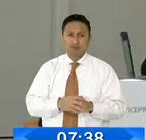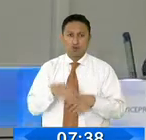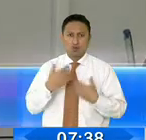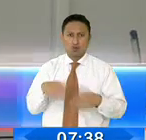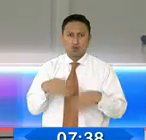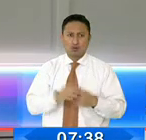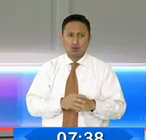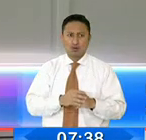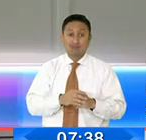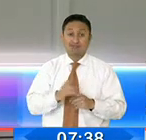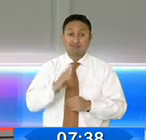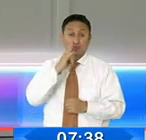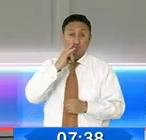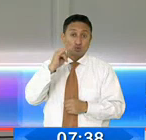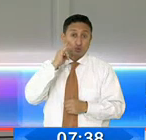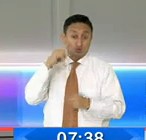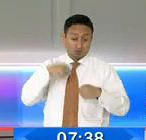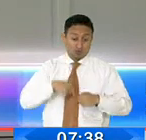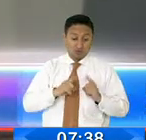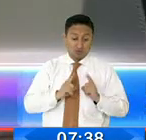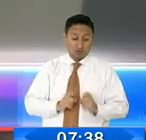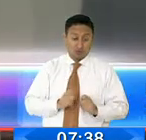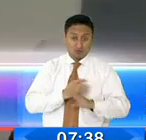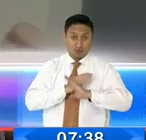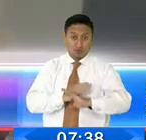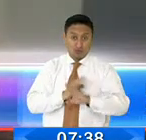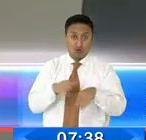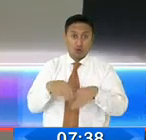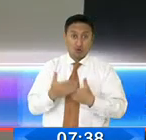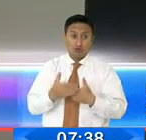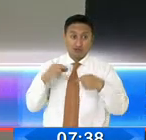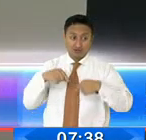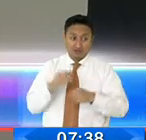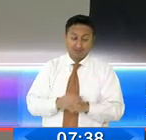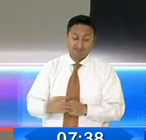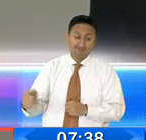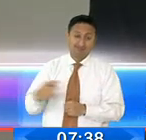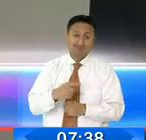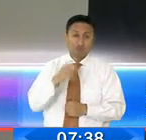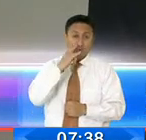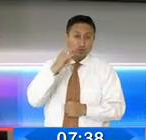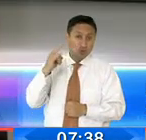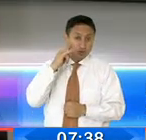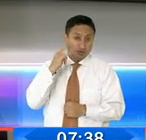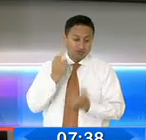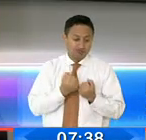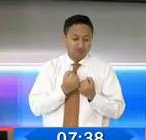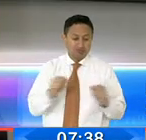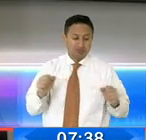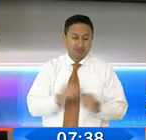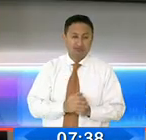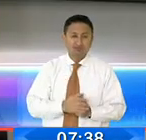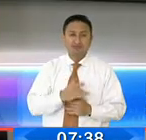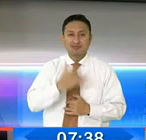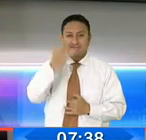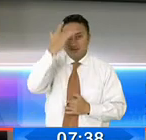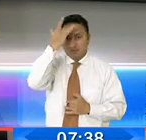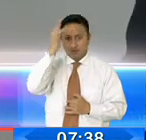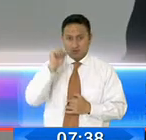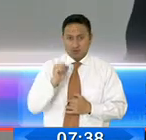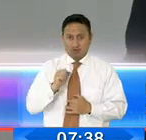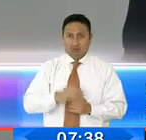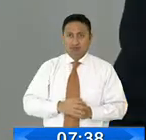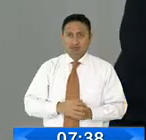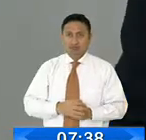enfrentar el cáncer infantil en el país y que buscan mejorar la supervivencia de los niños y niñas que padecen esta enfermedad.